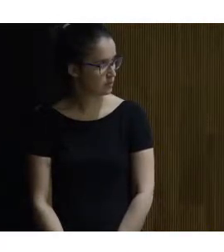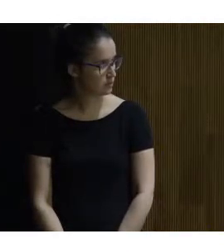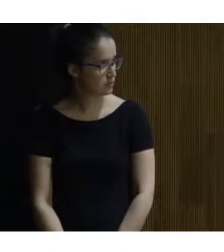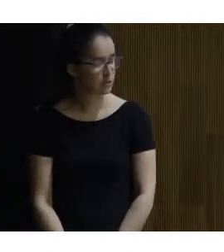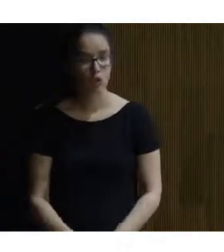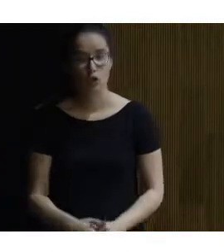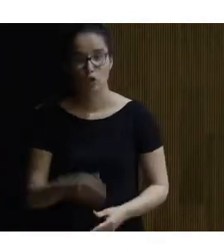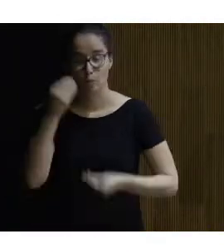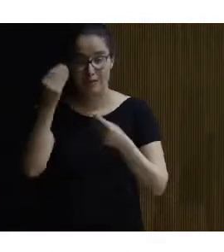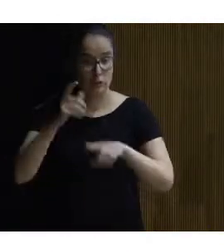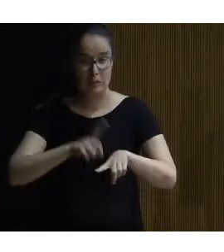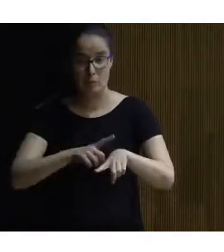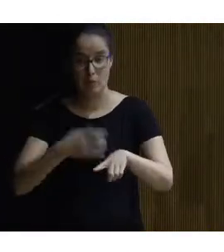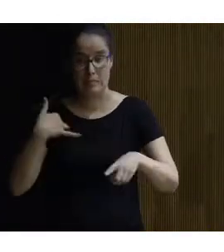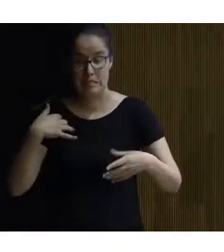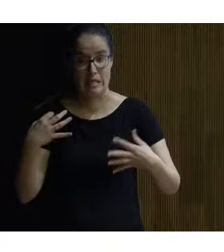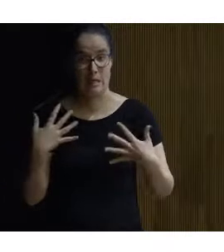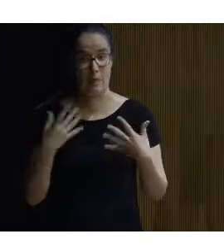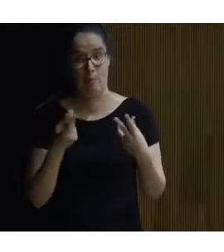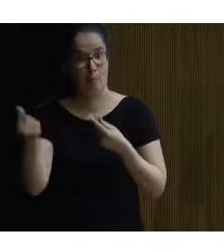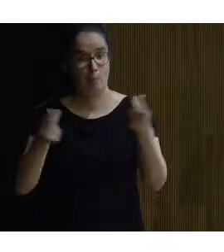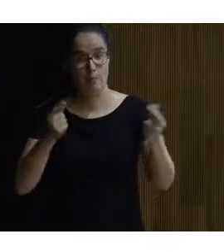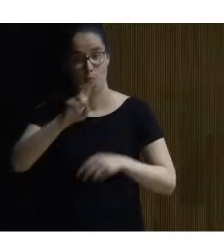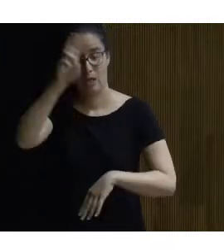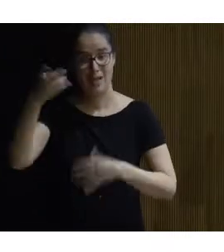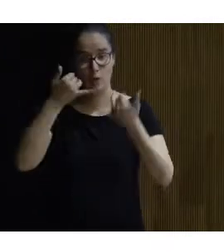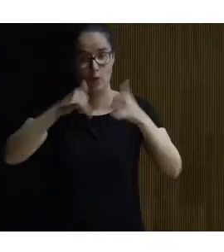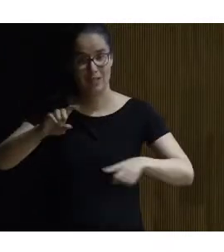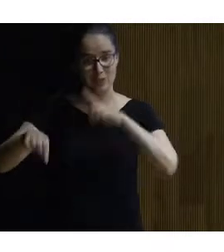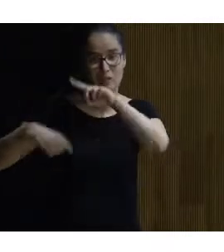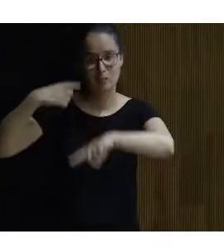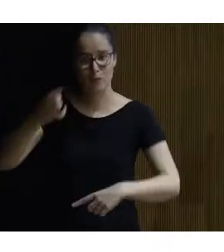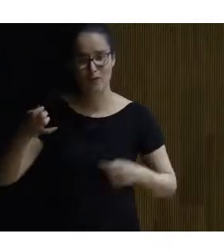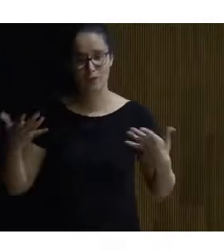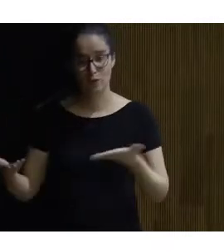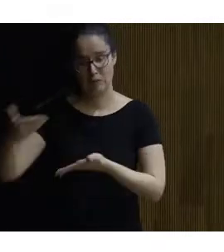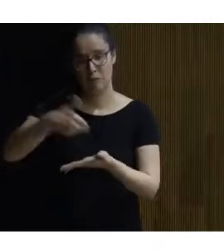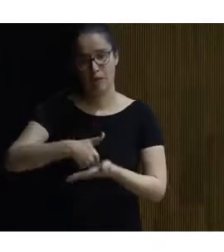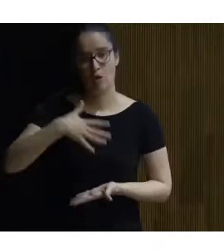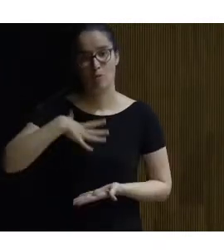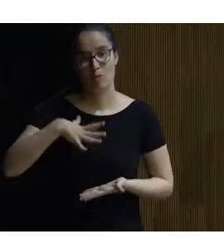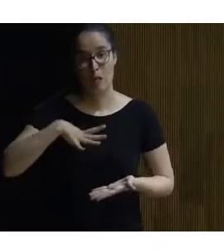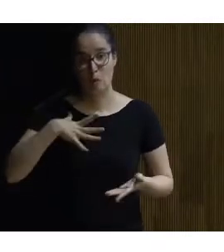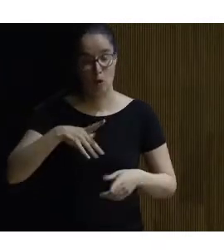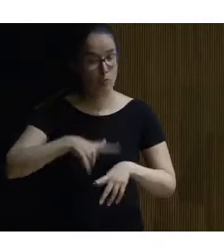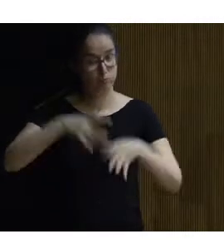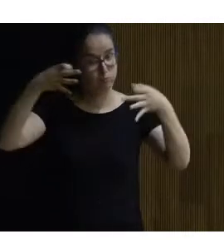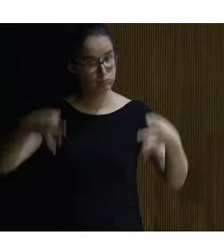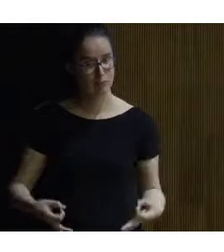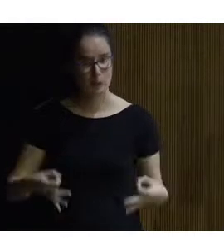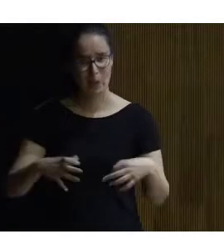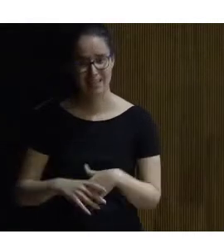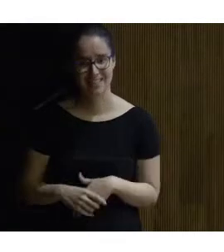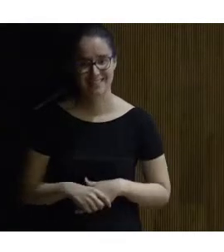el tiempo ya tenemos que vaciar la sala porque hay otro acto que viene después entonces nos han solicitado que fuésemos puntuales